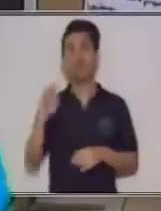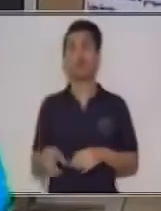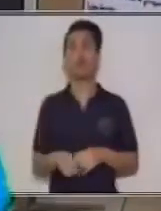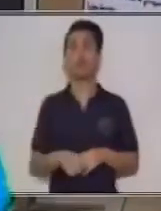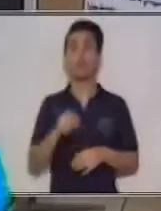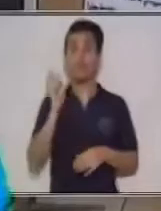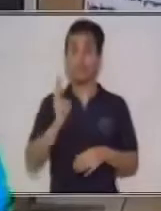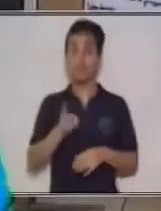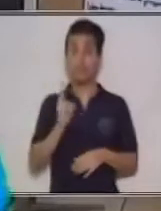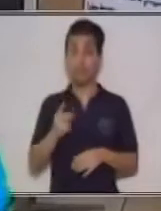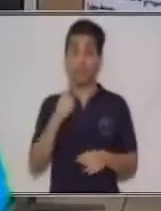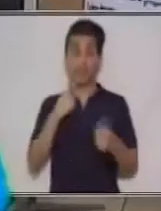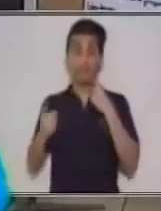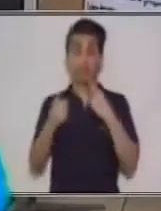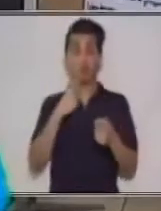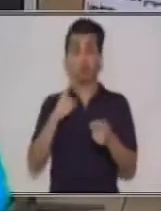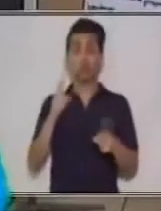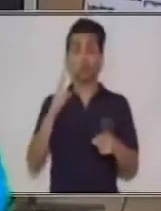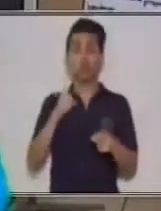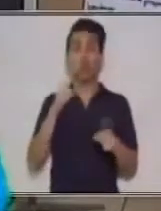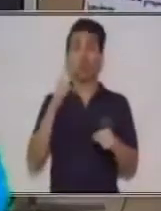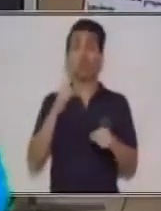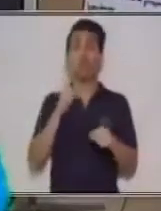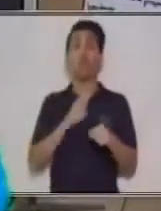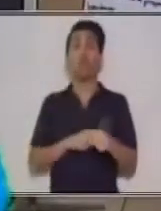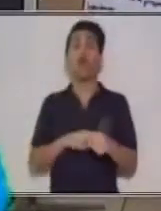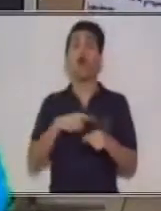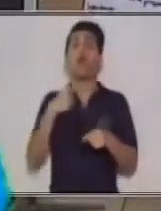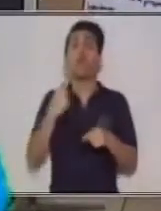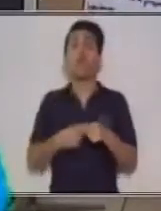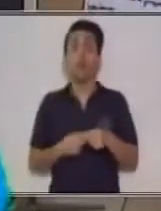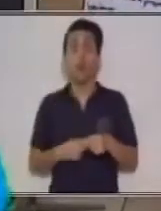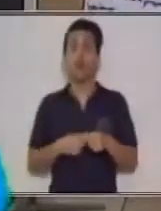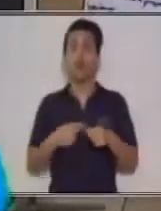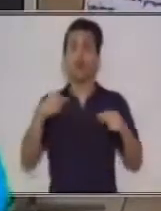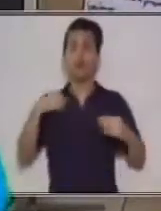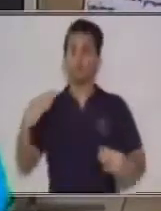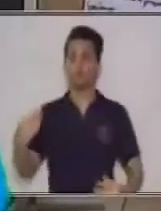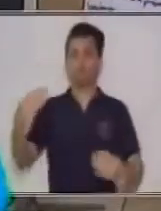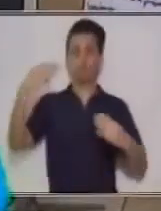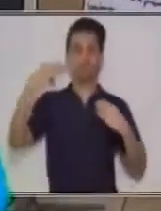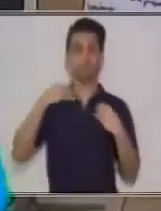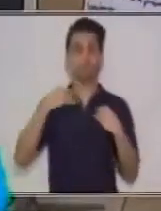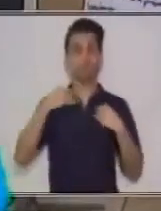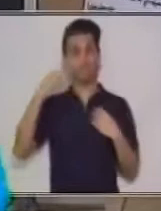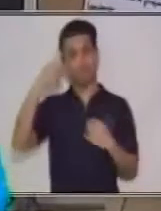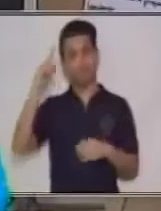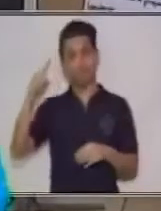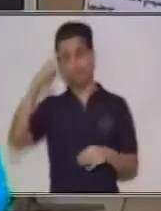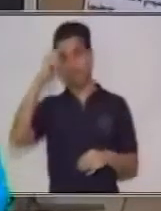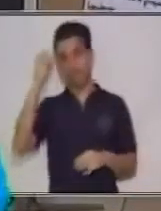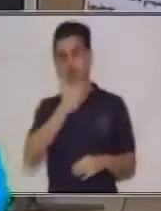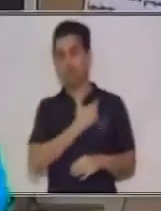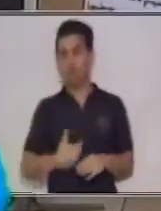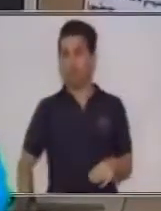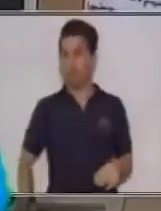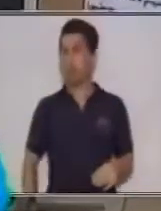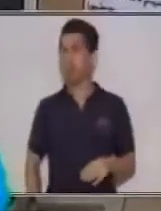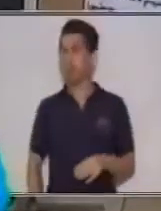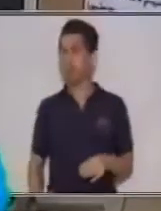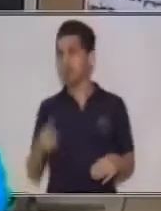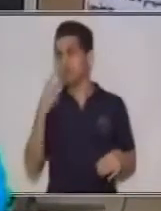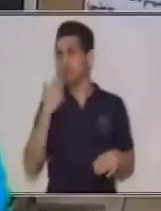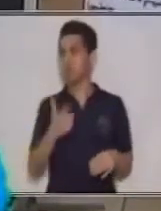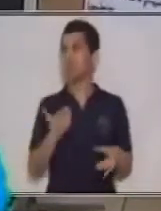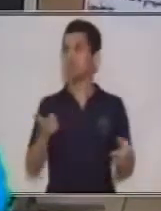poder? Su función es argumentar puntos de vista ante un público. Definitivamente el discurso político creo que es el que nosotros